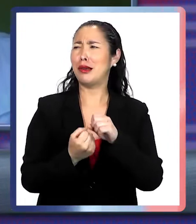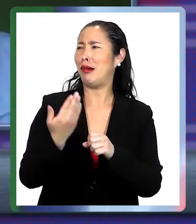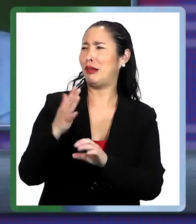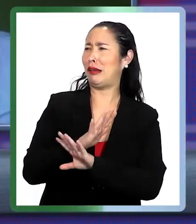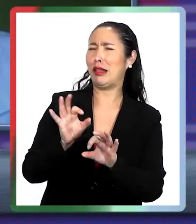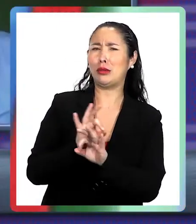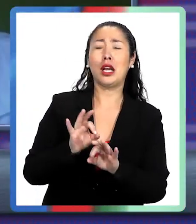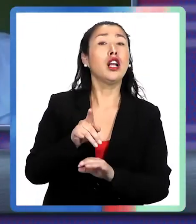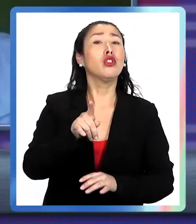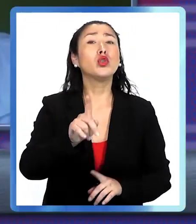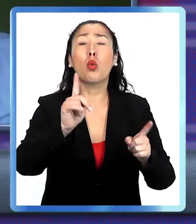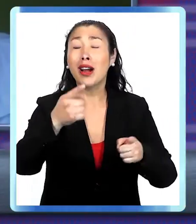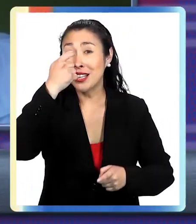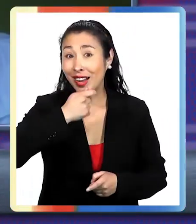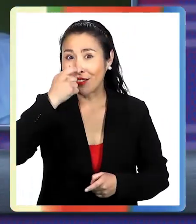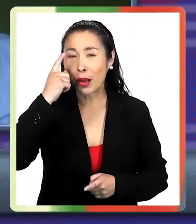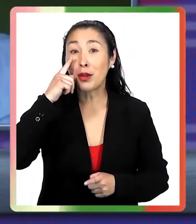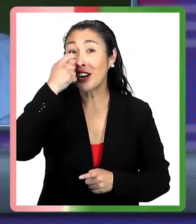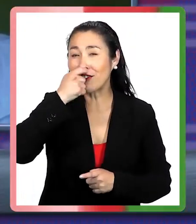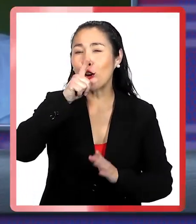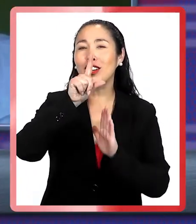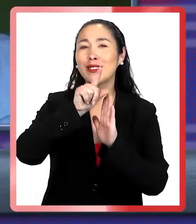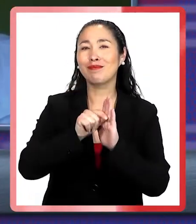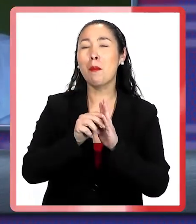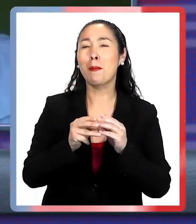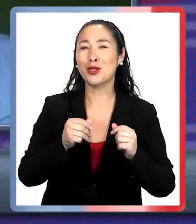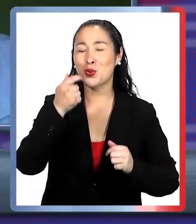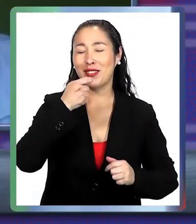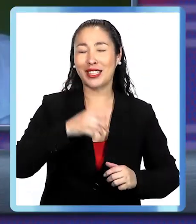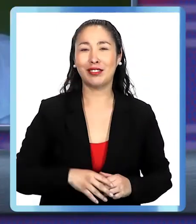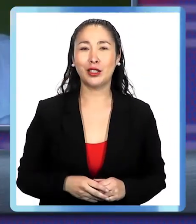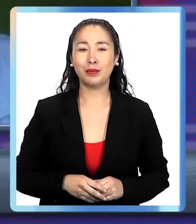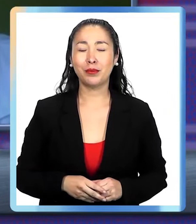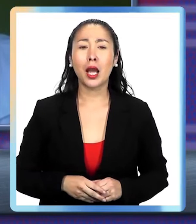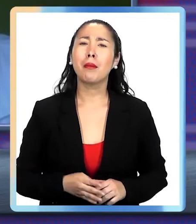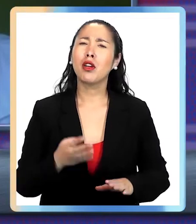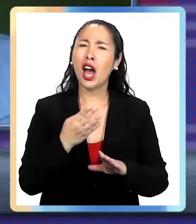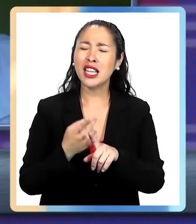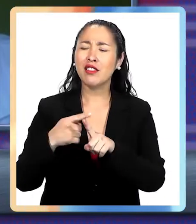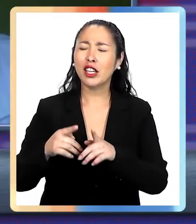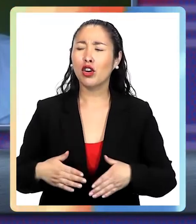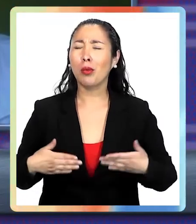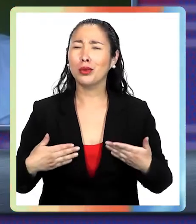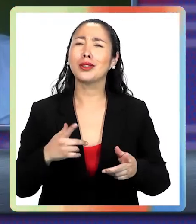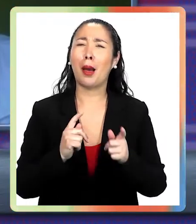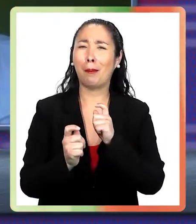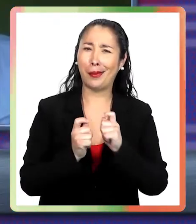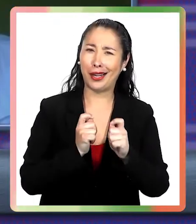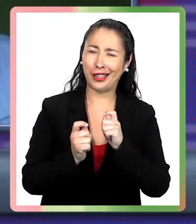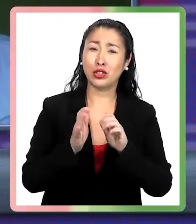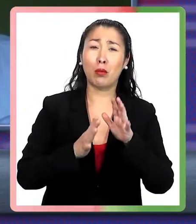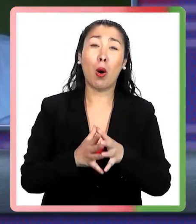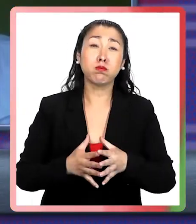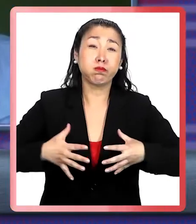años que no me refrio. No, si se va a refriar igual, Raúl, pero menos. Ya, perfecto. Bueno, a ver, pero hay varias conductas de riesgo que pueden ser.